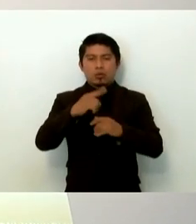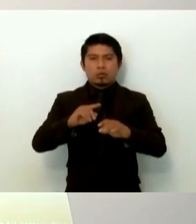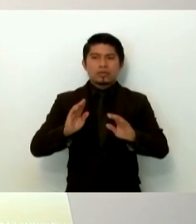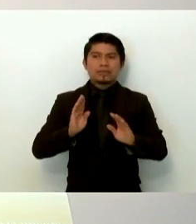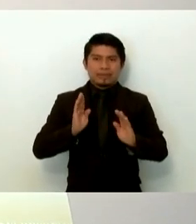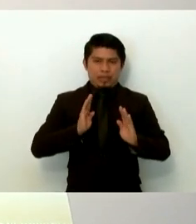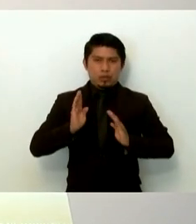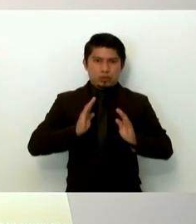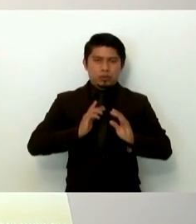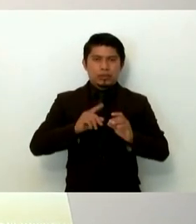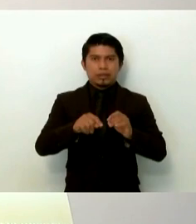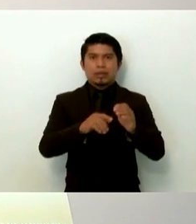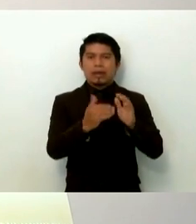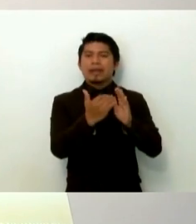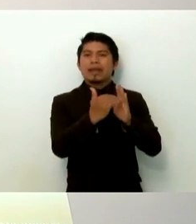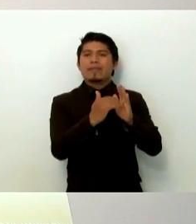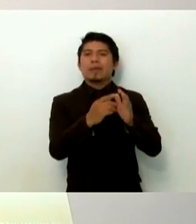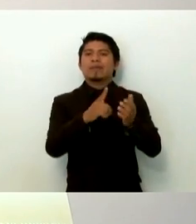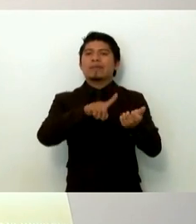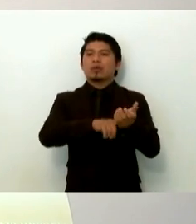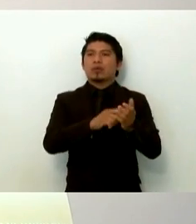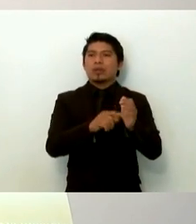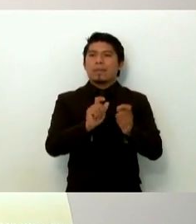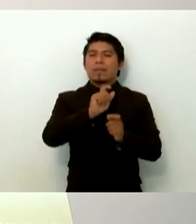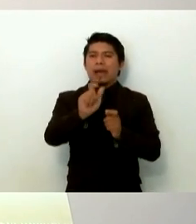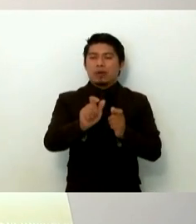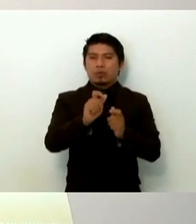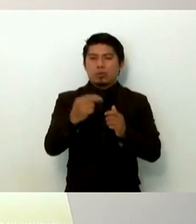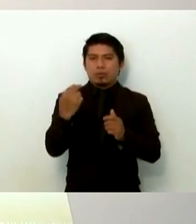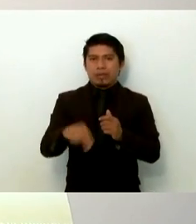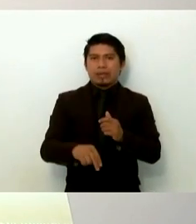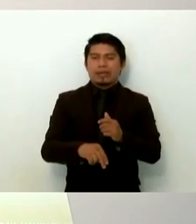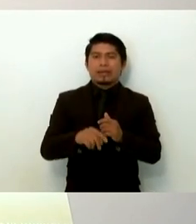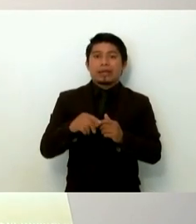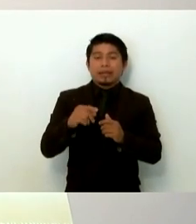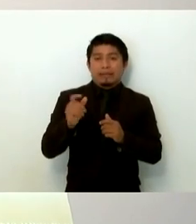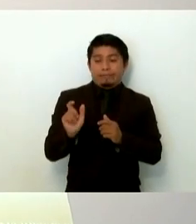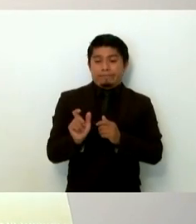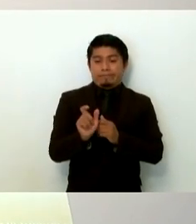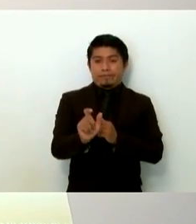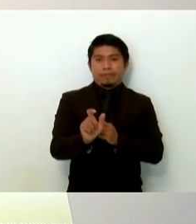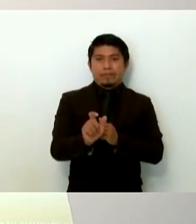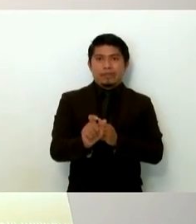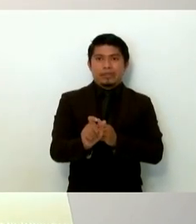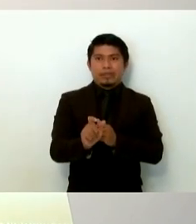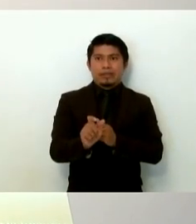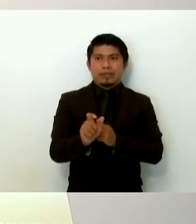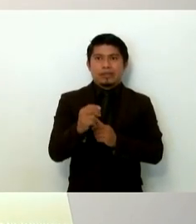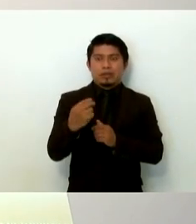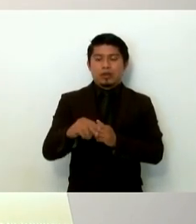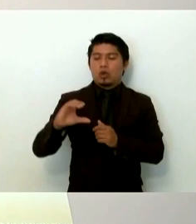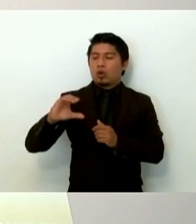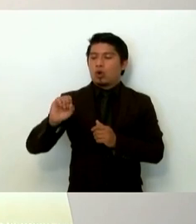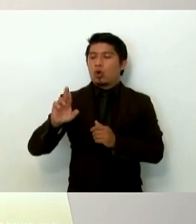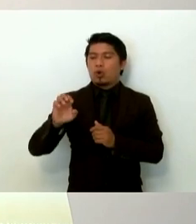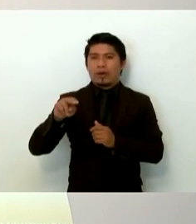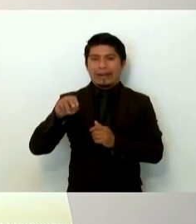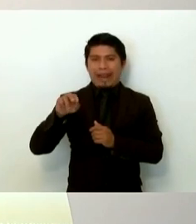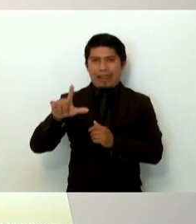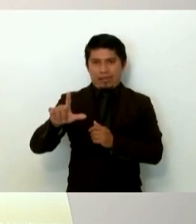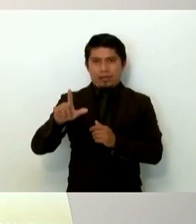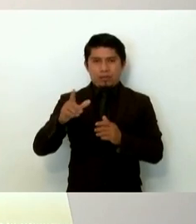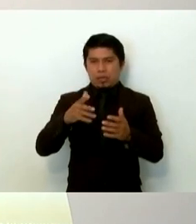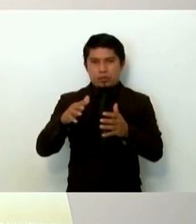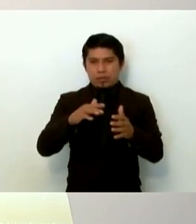Ejército estaban en la nómina del grupo. Sólo sé que su apellido es, de rango se menciona coronel, de